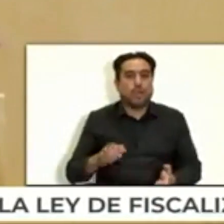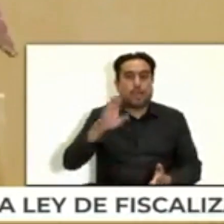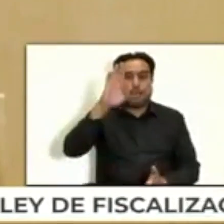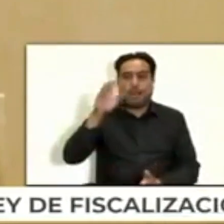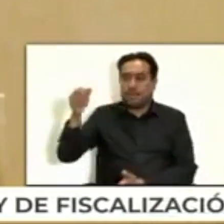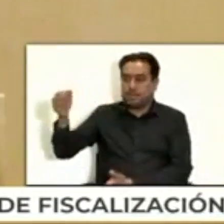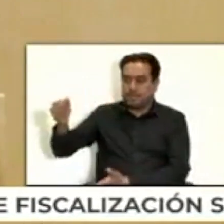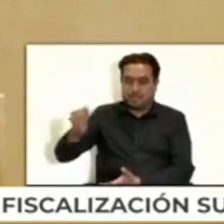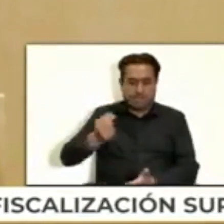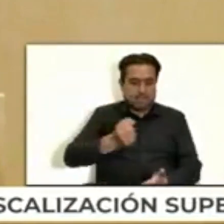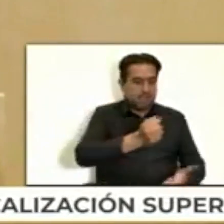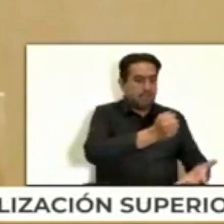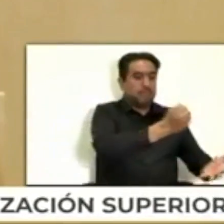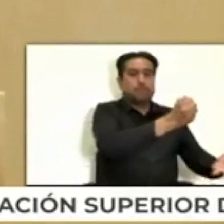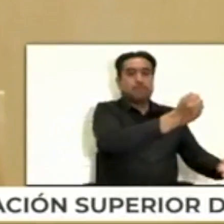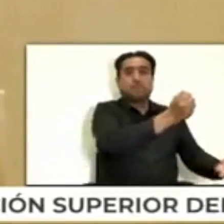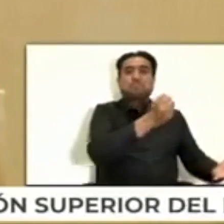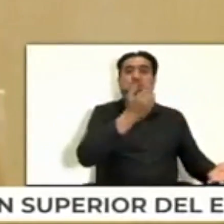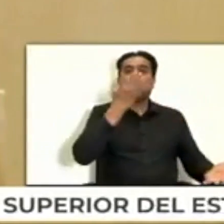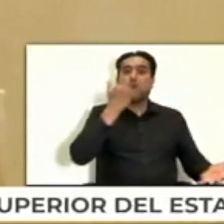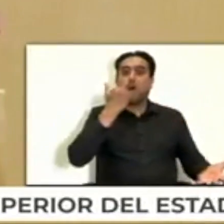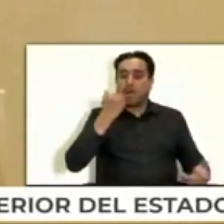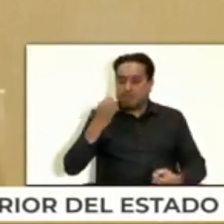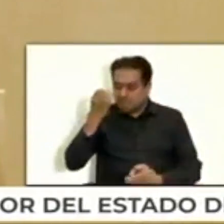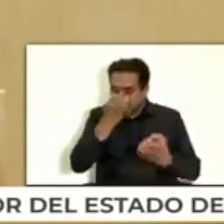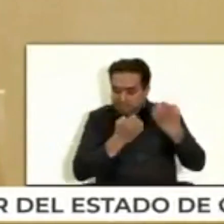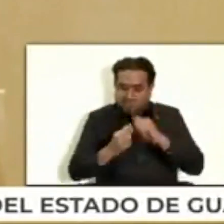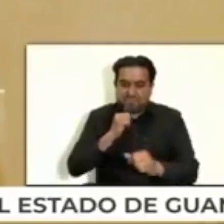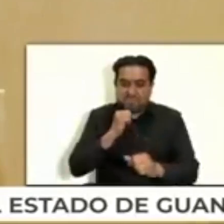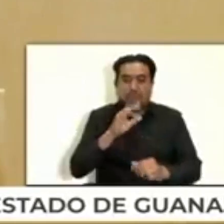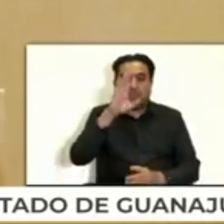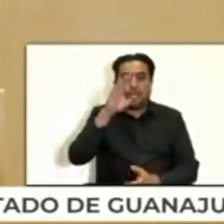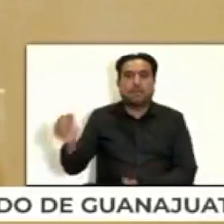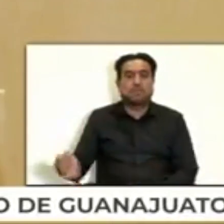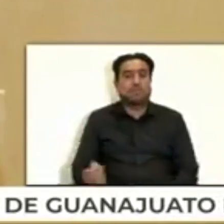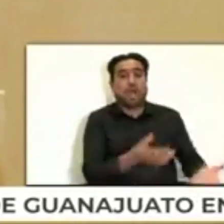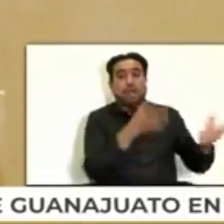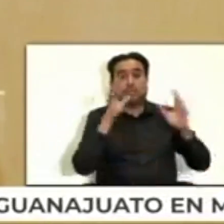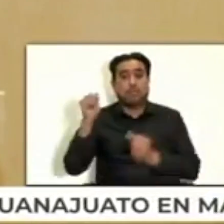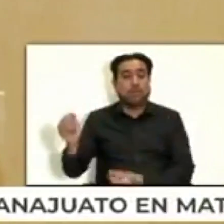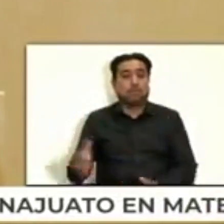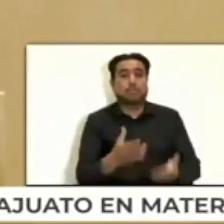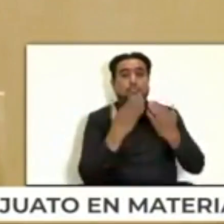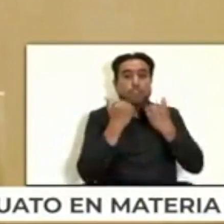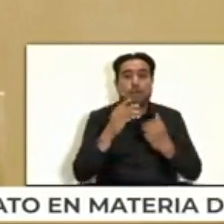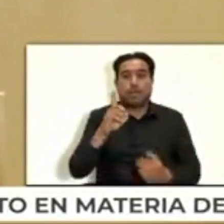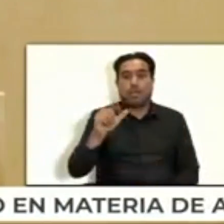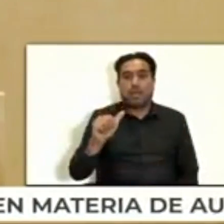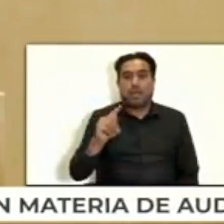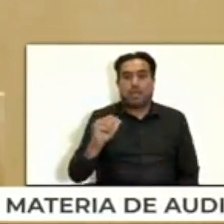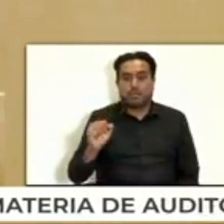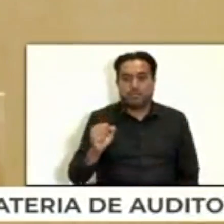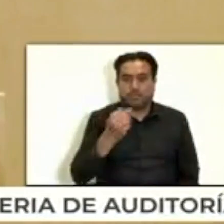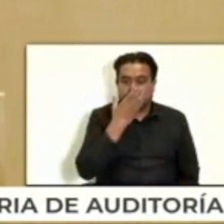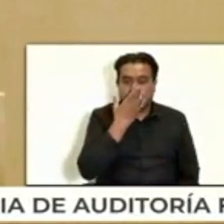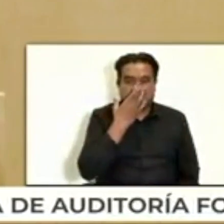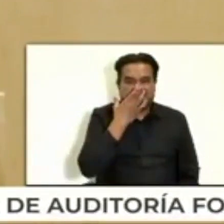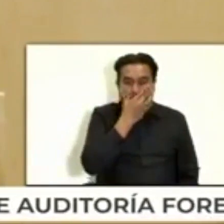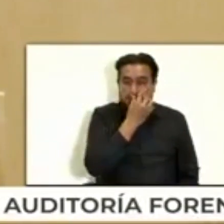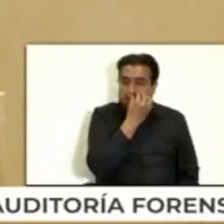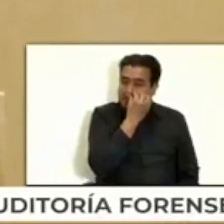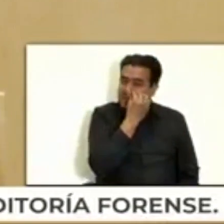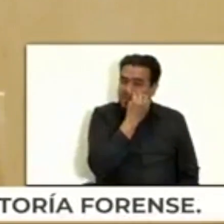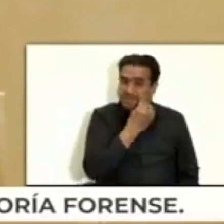una oficialía de partes, sin análisis, sin revisión, sin mayor cantidad de datos como nosotros los hemos pedido. Por todos